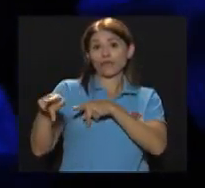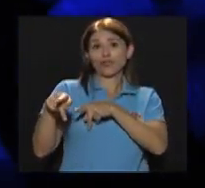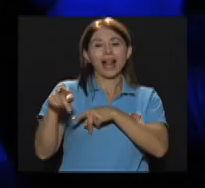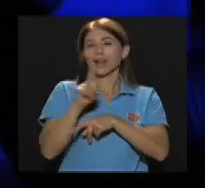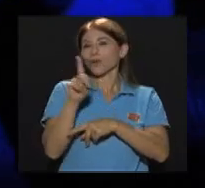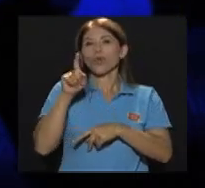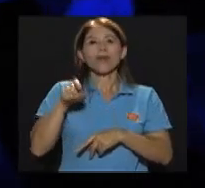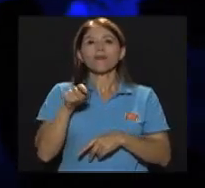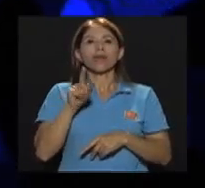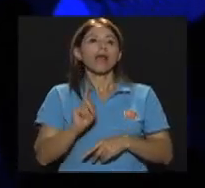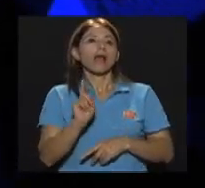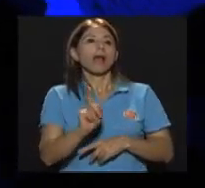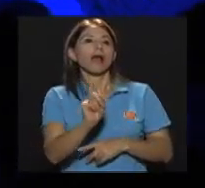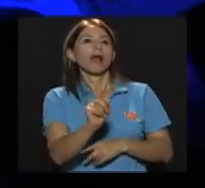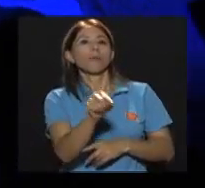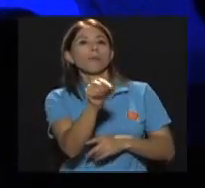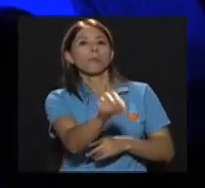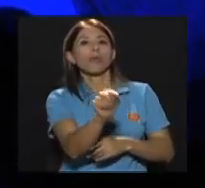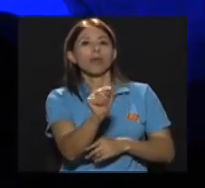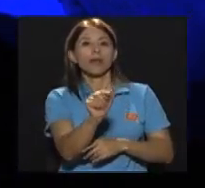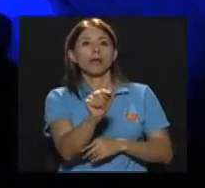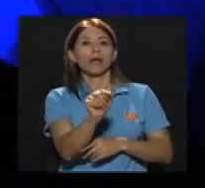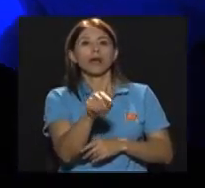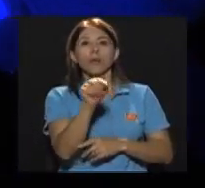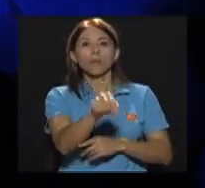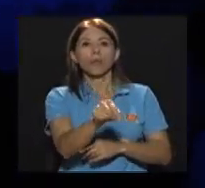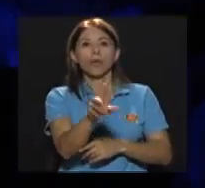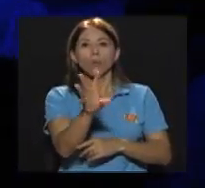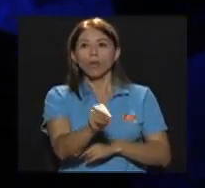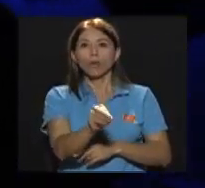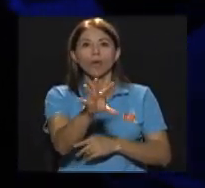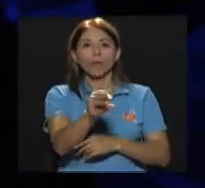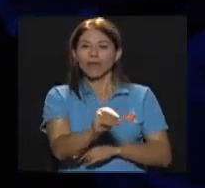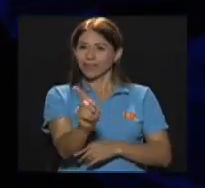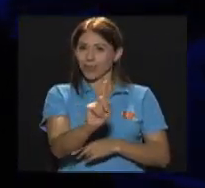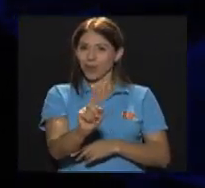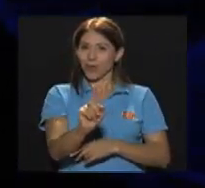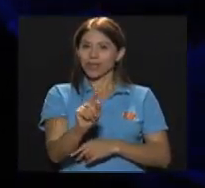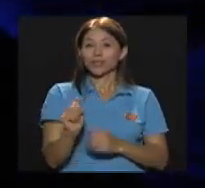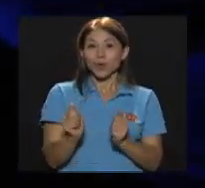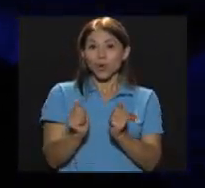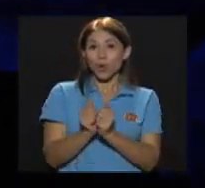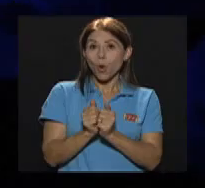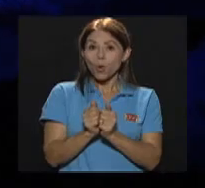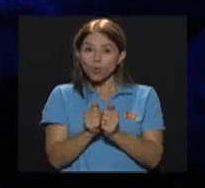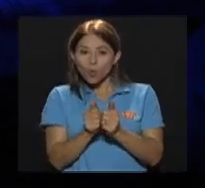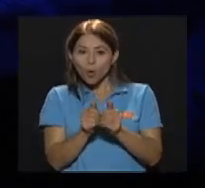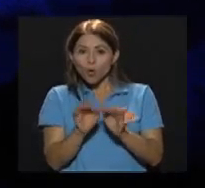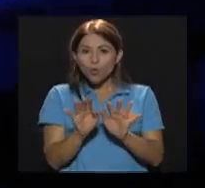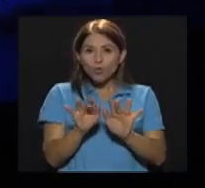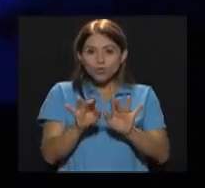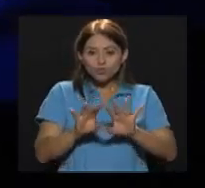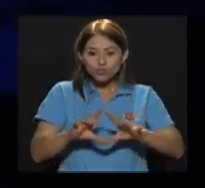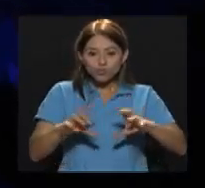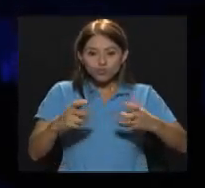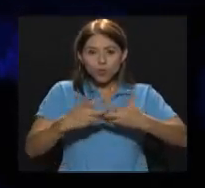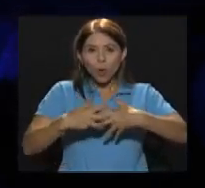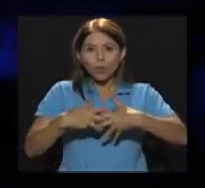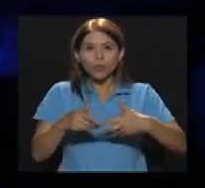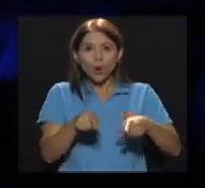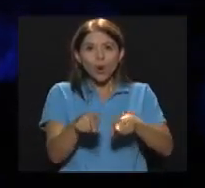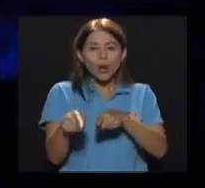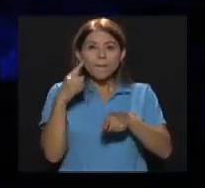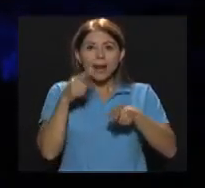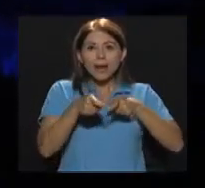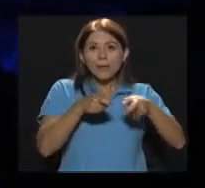prender Este Ningún dispositivo Sino que Lleva un control Y maneja todos Los diferentes estímulos De la sala Si estamos